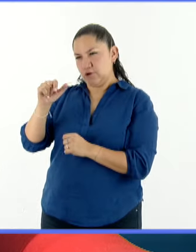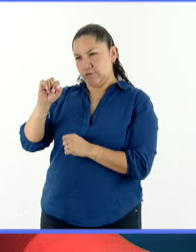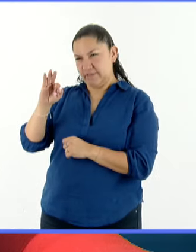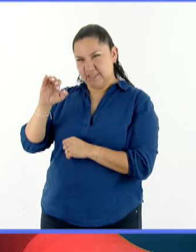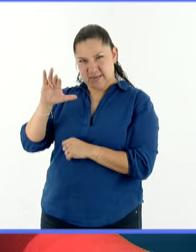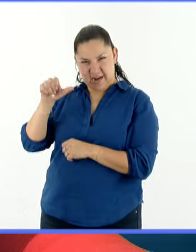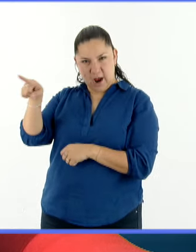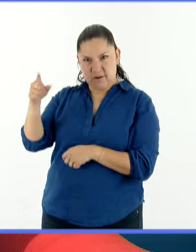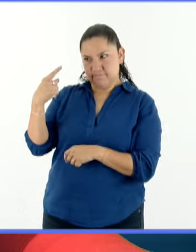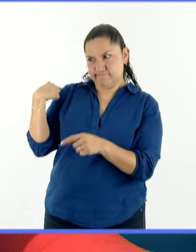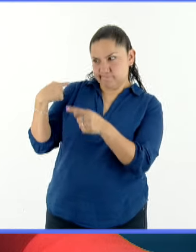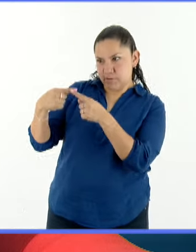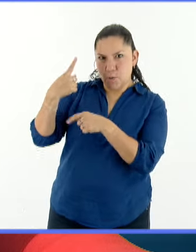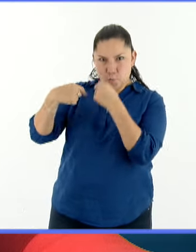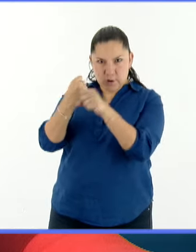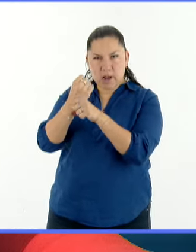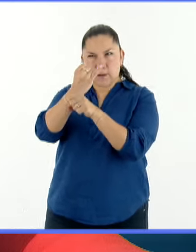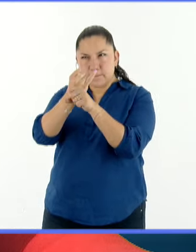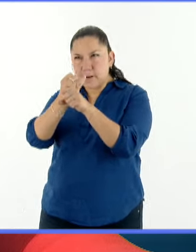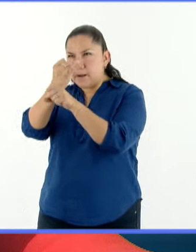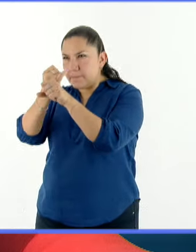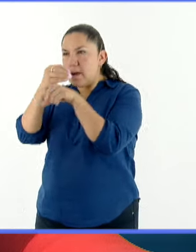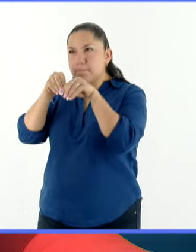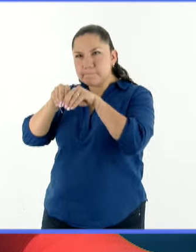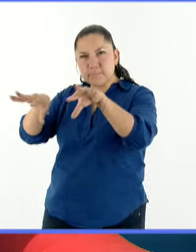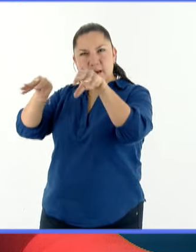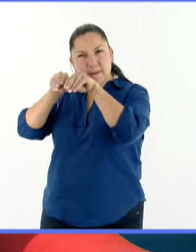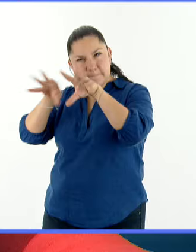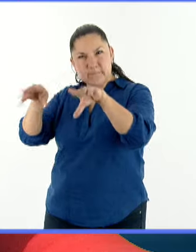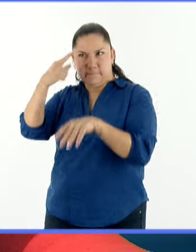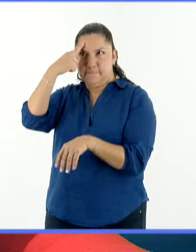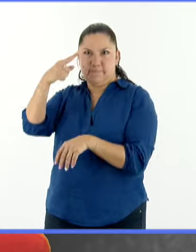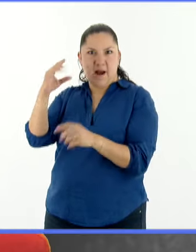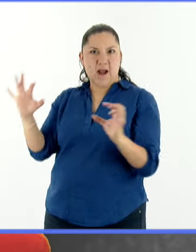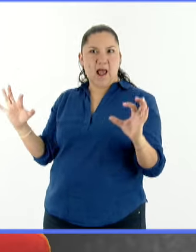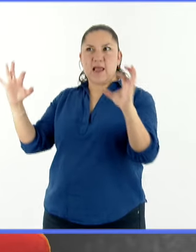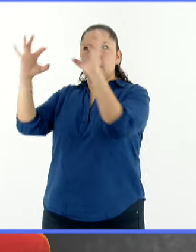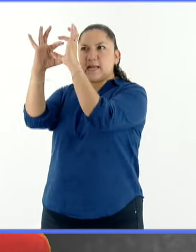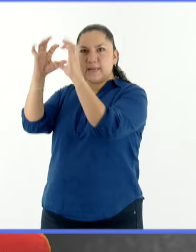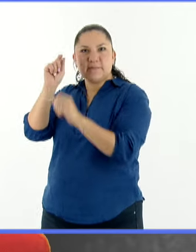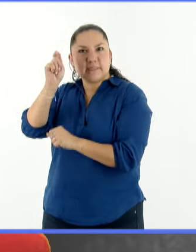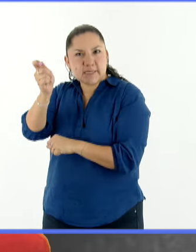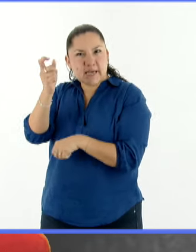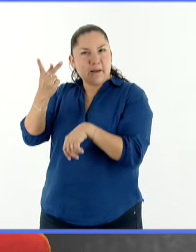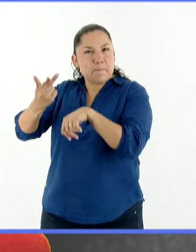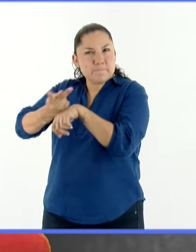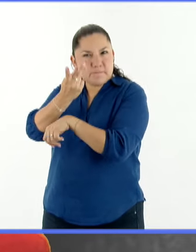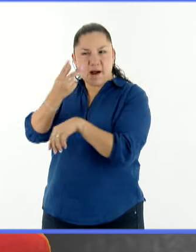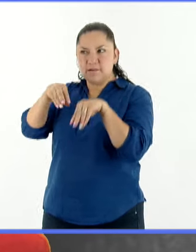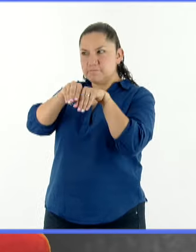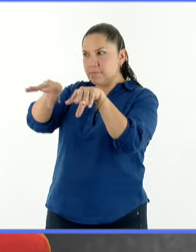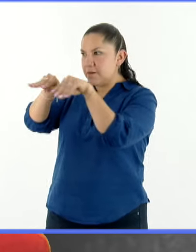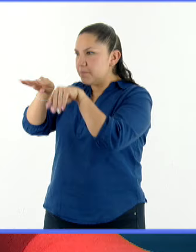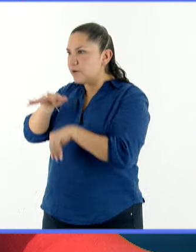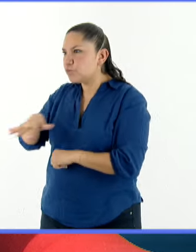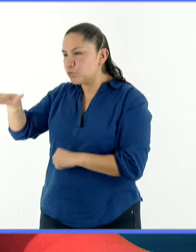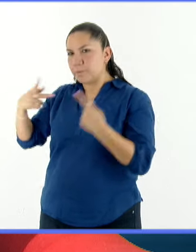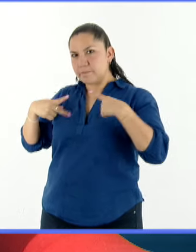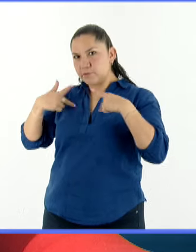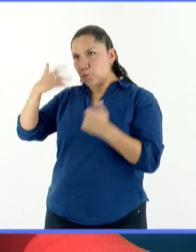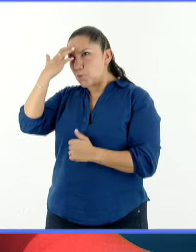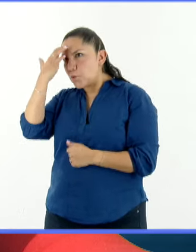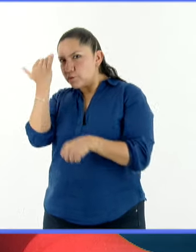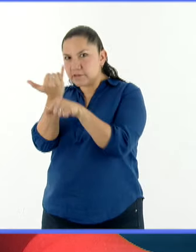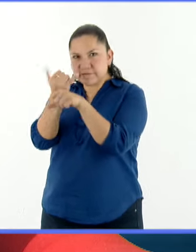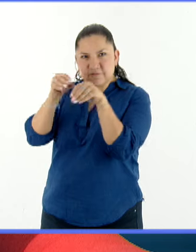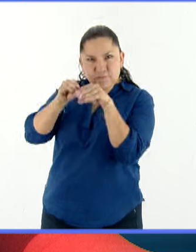para dar a conocer lo que sucederá con este eclipse, para hacer difusión de un evento como un eclipse total y